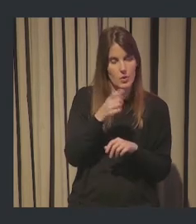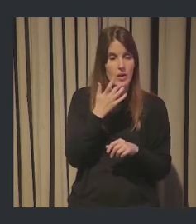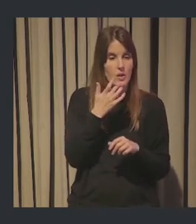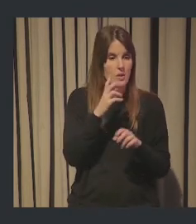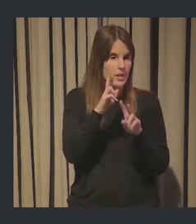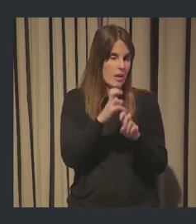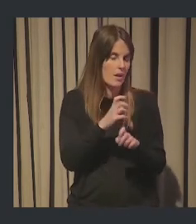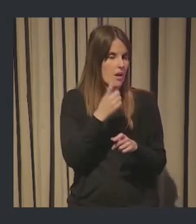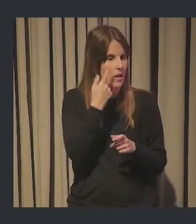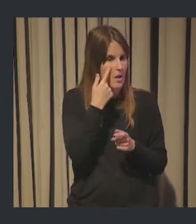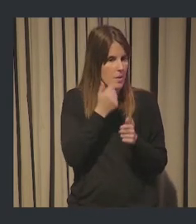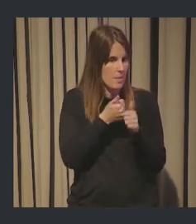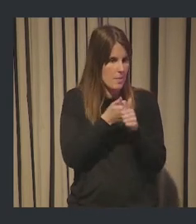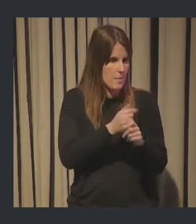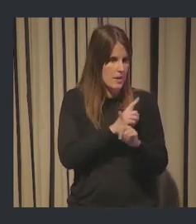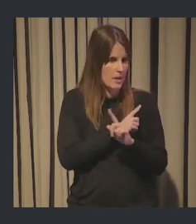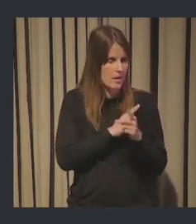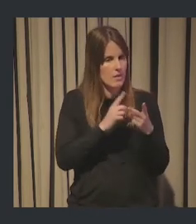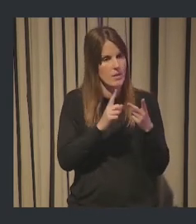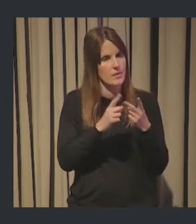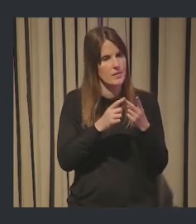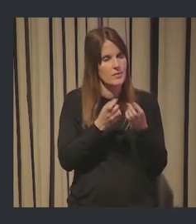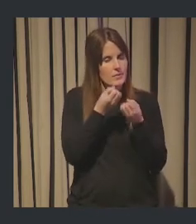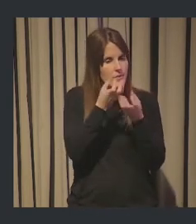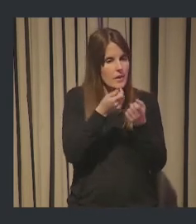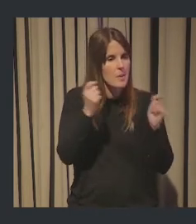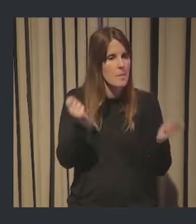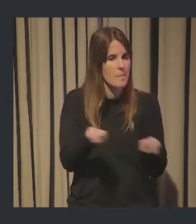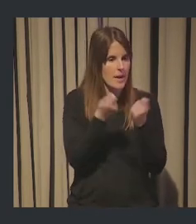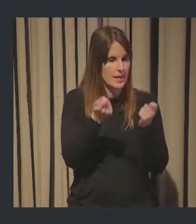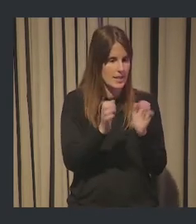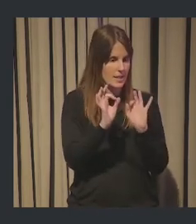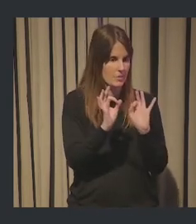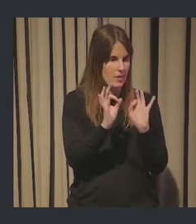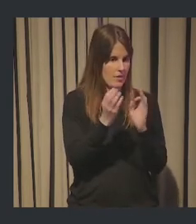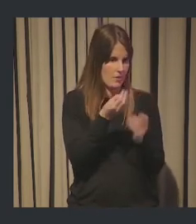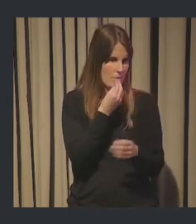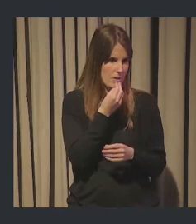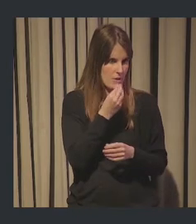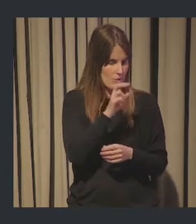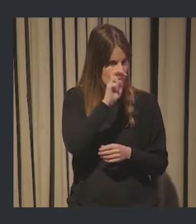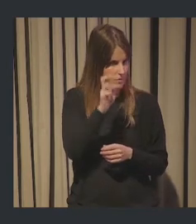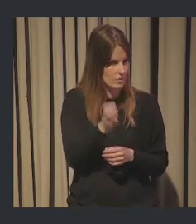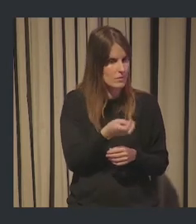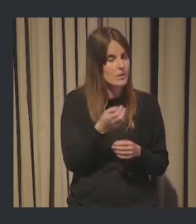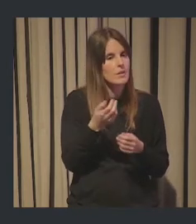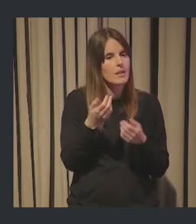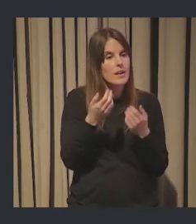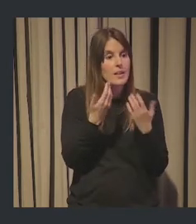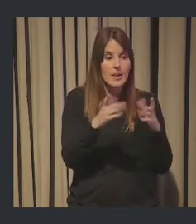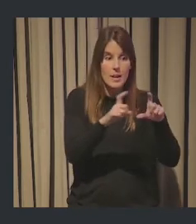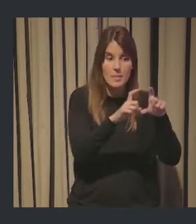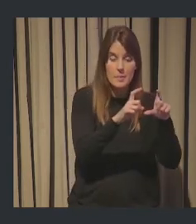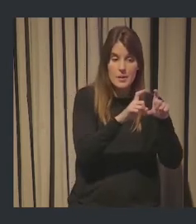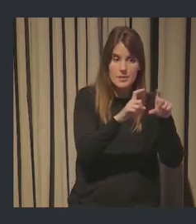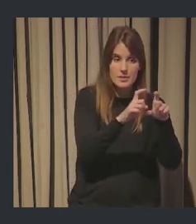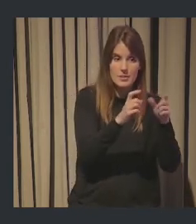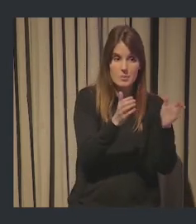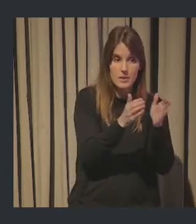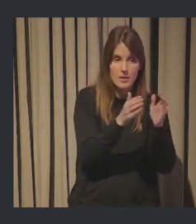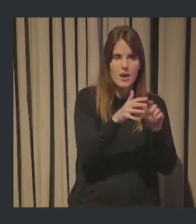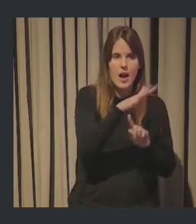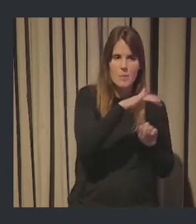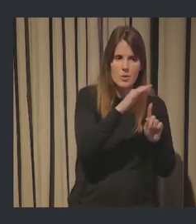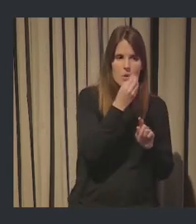vigilancia, la información, el benchmarking específico, de alimentación, que son utilidades que luego pymes de ese entorno pueden utilizar.